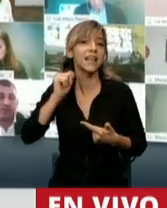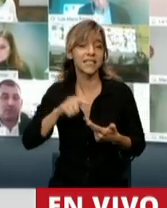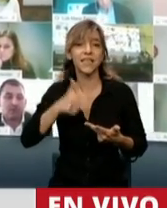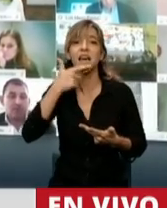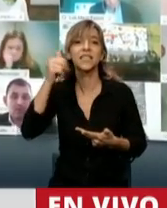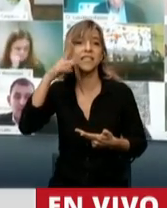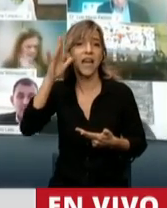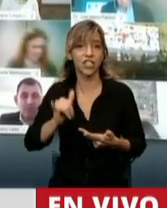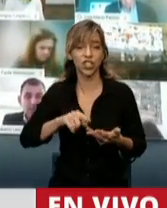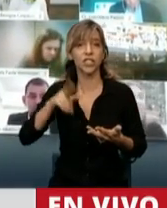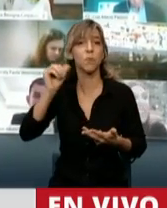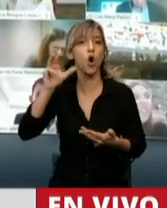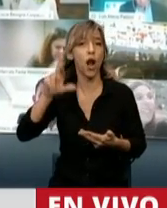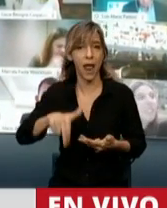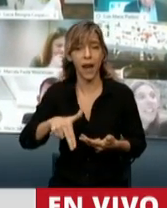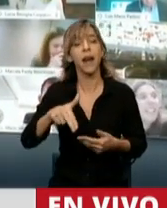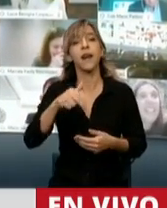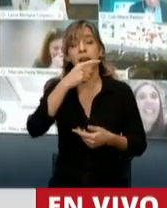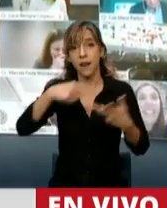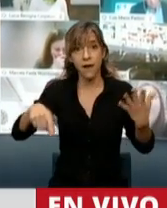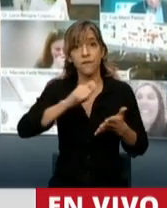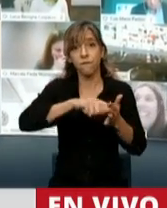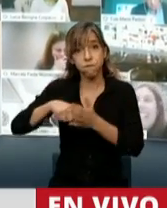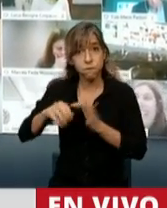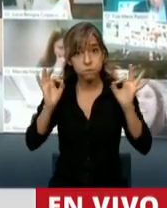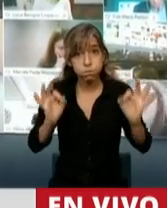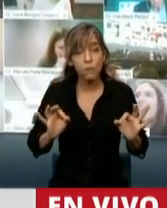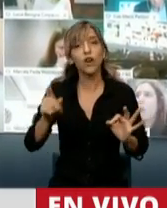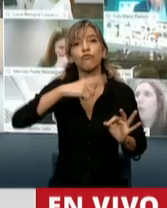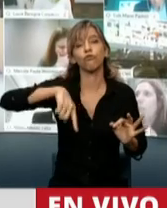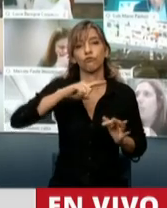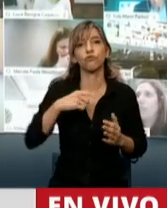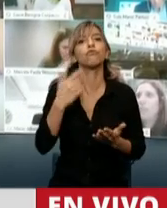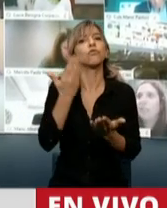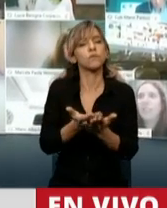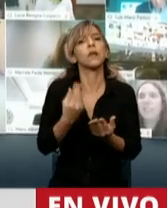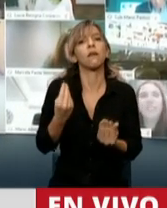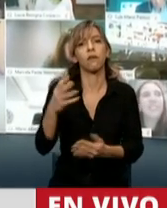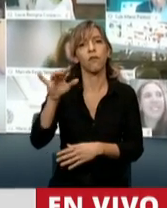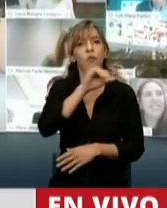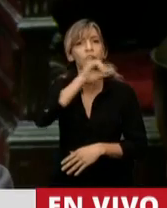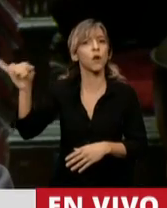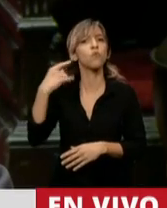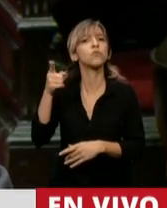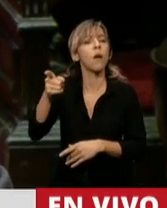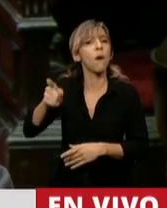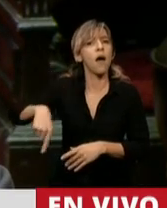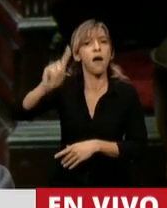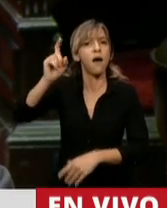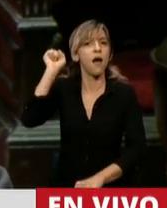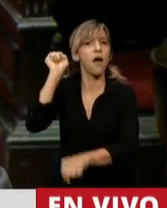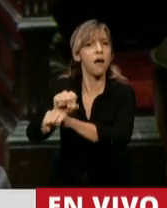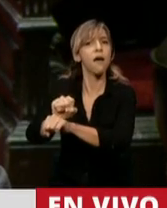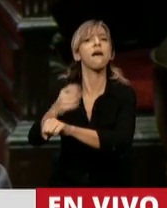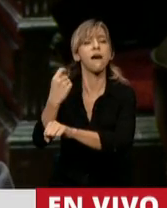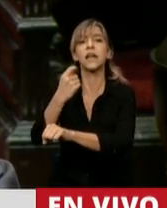y Juan Carlos Morán. Y decíamos allí que veníamos a interponer denuncia penal para que se investigue la conducta de los